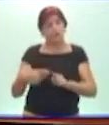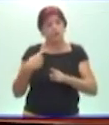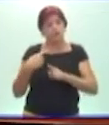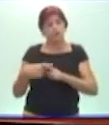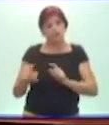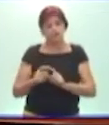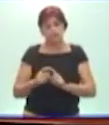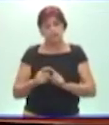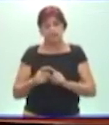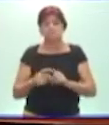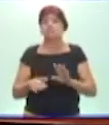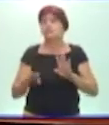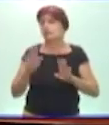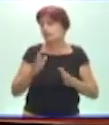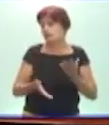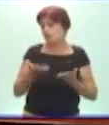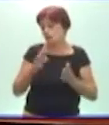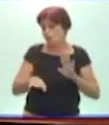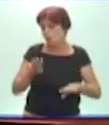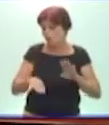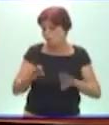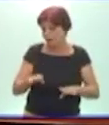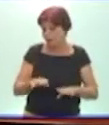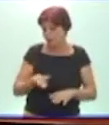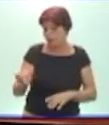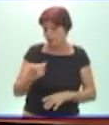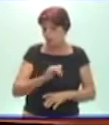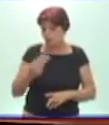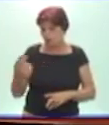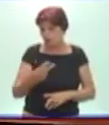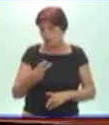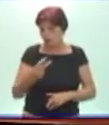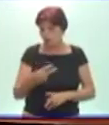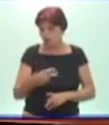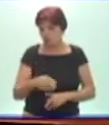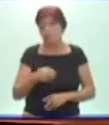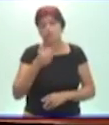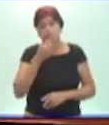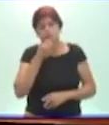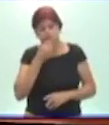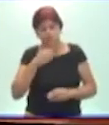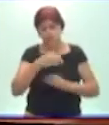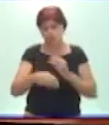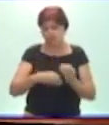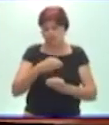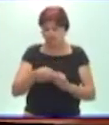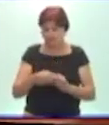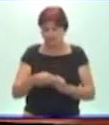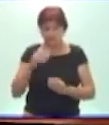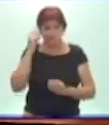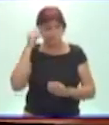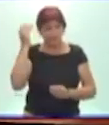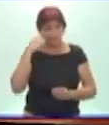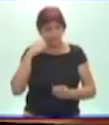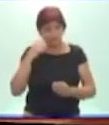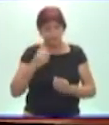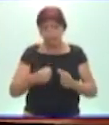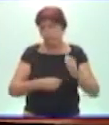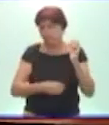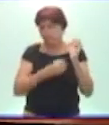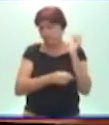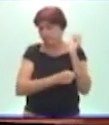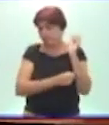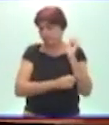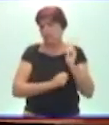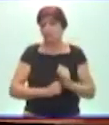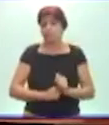educativas especiales con él mismo para que se dé cuenta que es posible el cambio, para que se dé cuenta que también tiene fortaleza, para